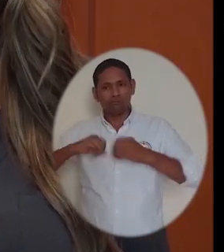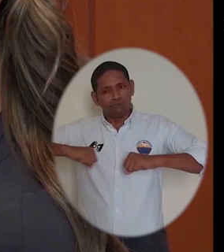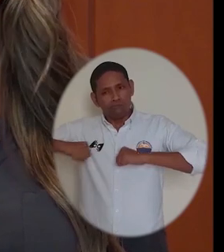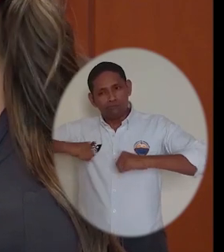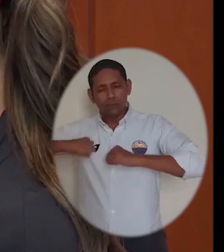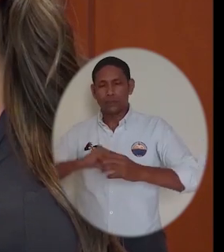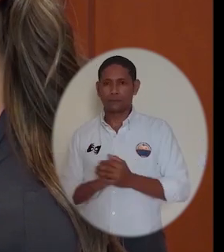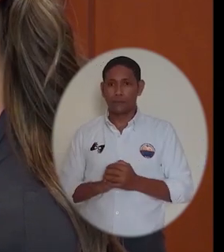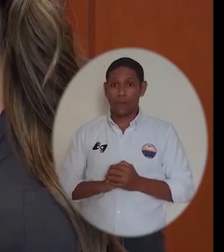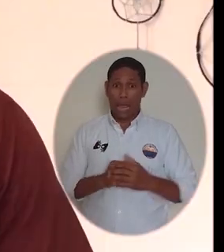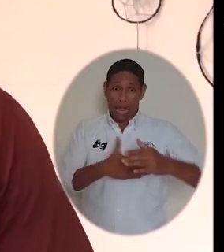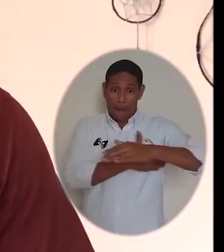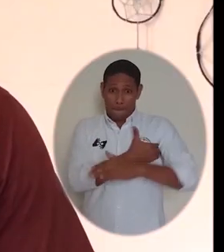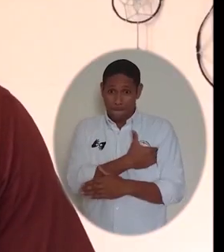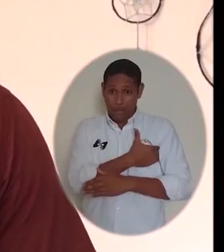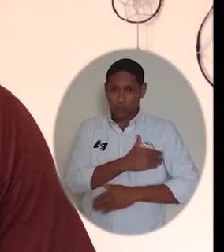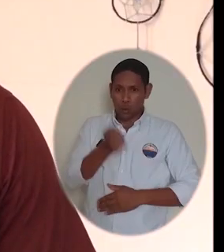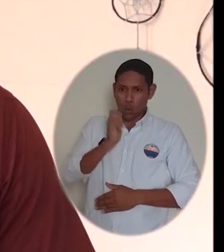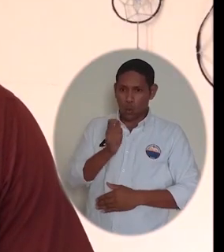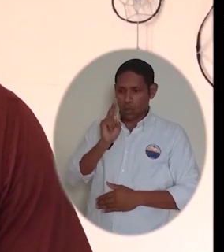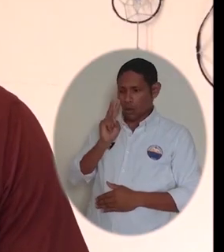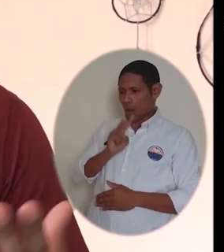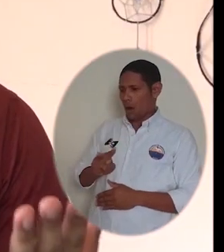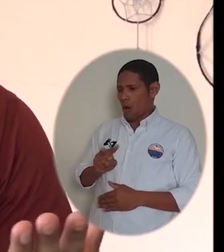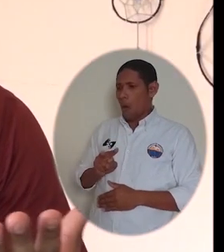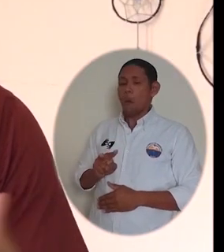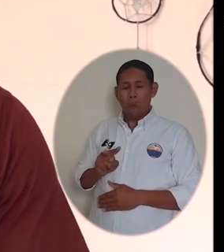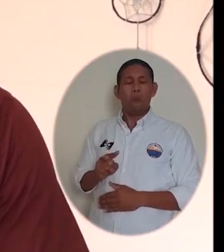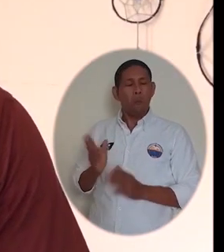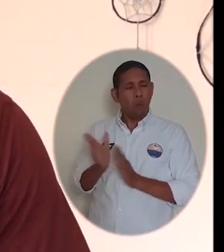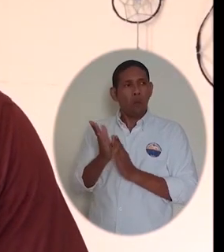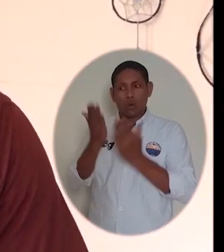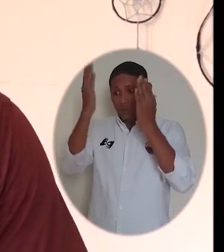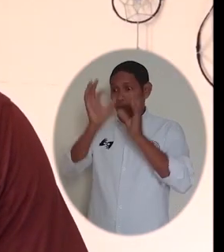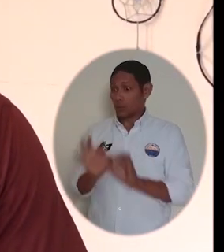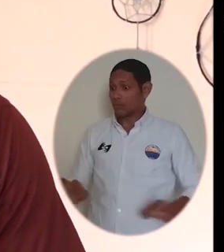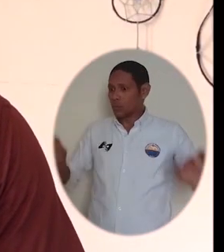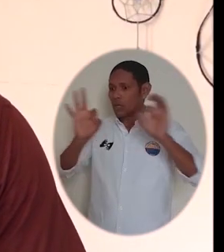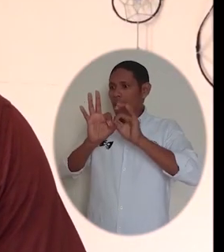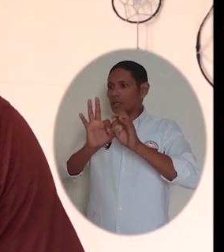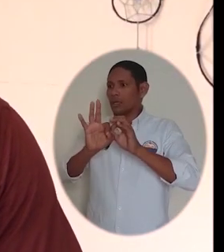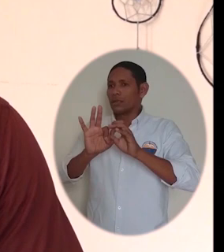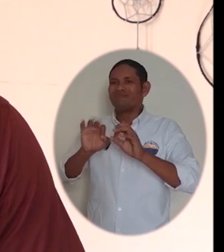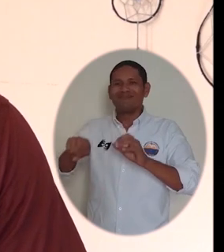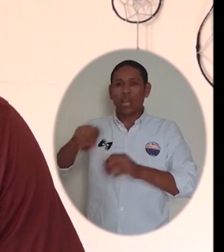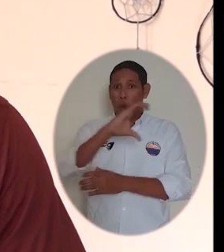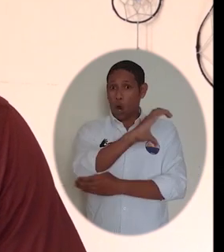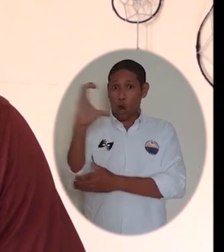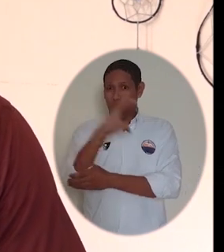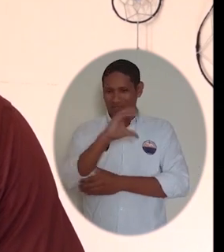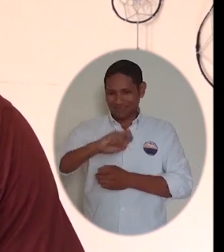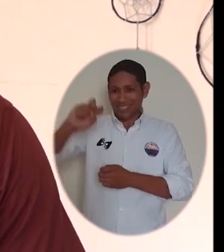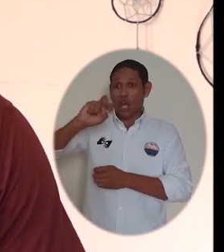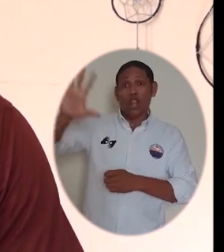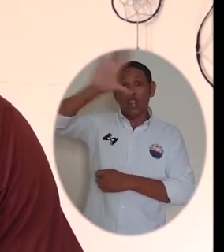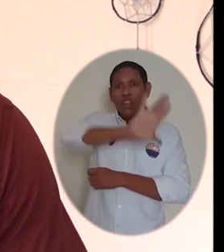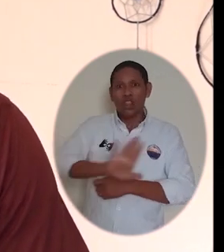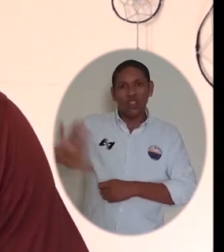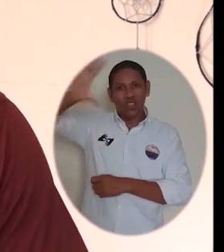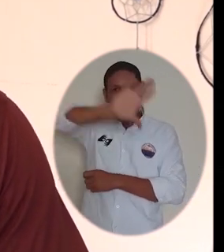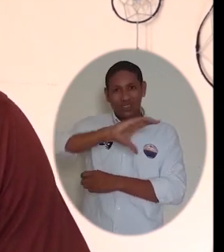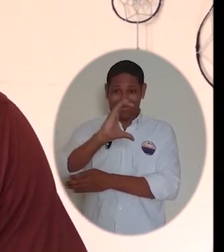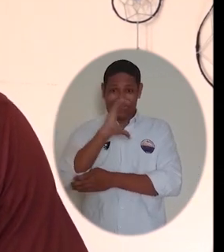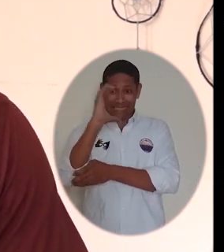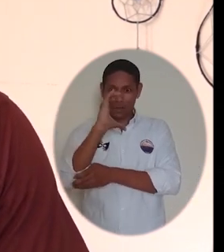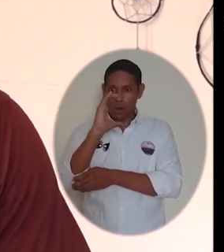conciliación de Unimactalena. La cartera ministerial reconoció a la Alma Mater por ser una de las pocas universidades públicas en la